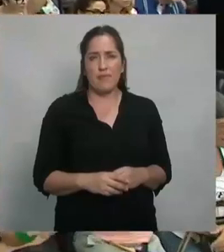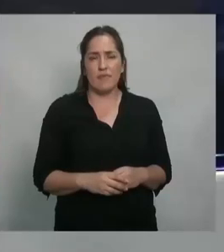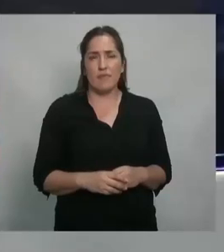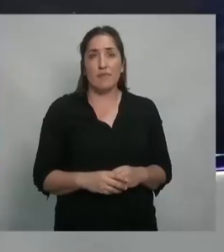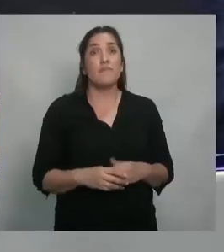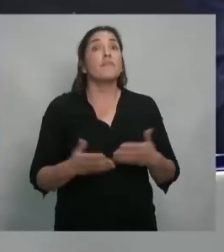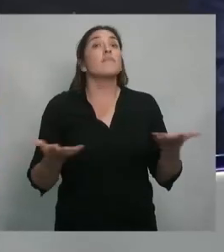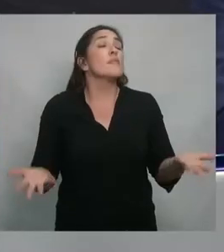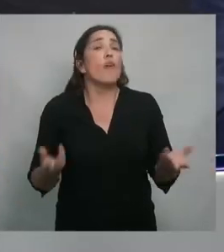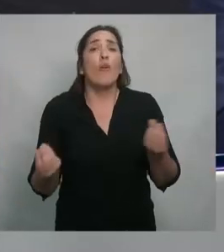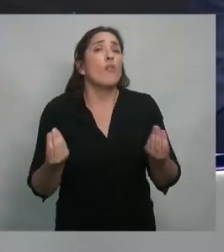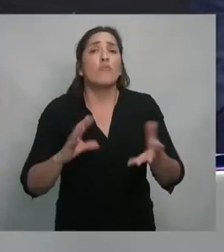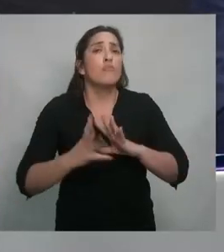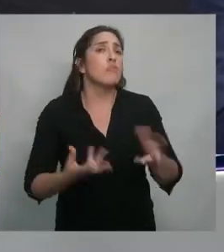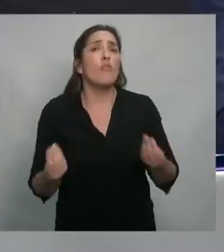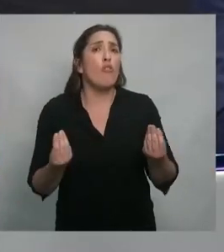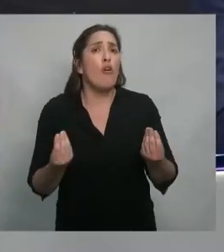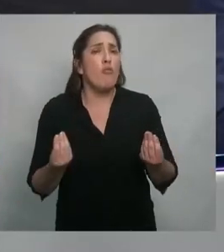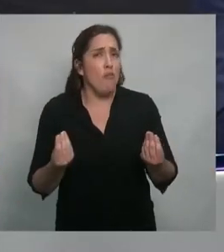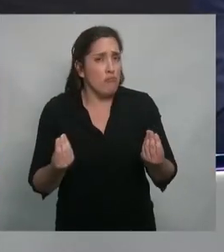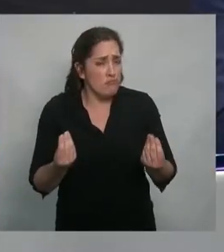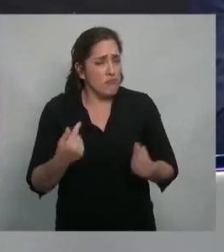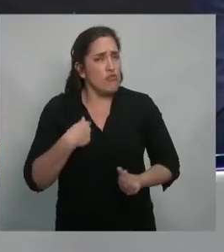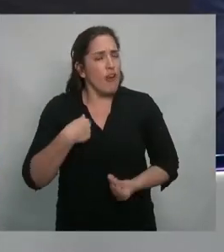y como no voy a ser optimista